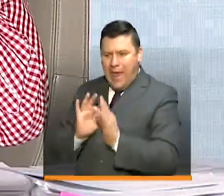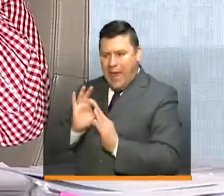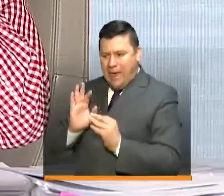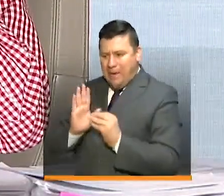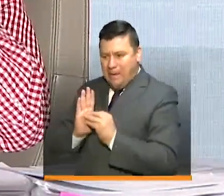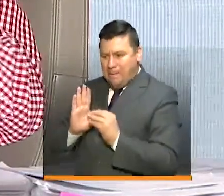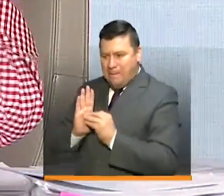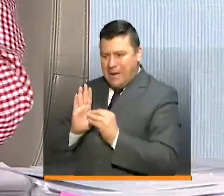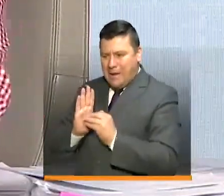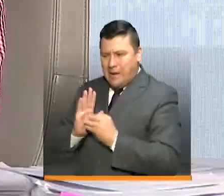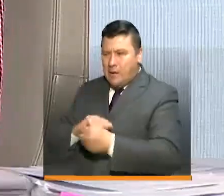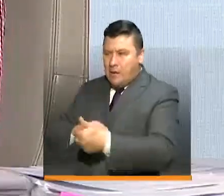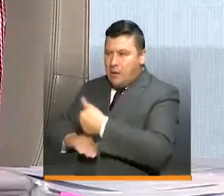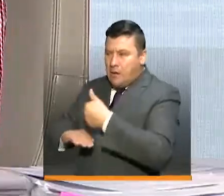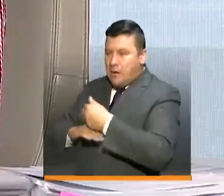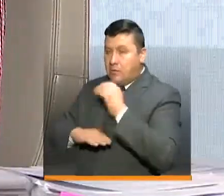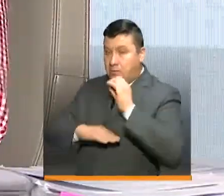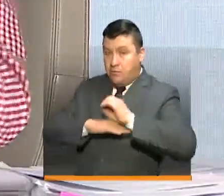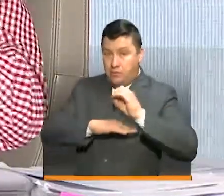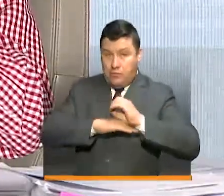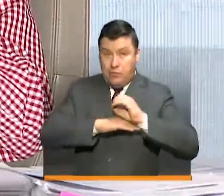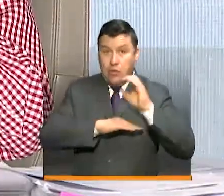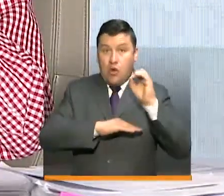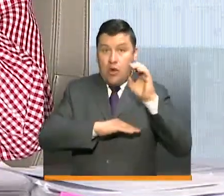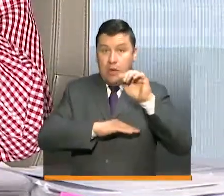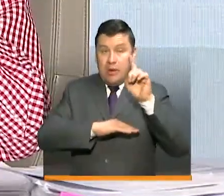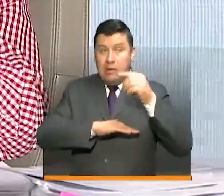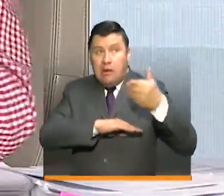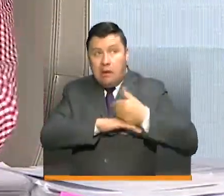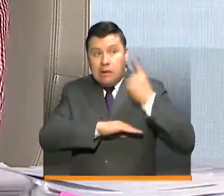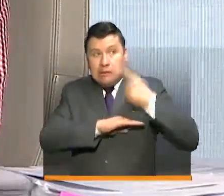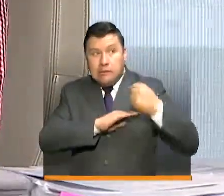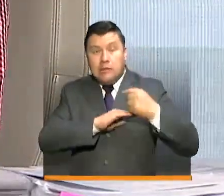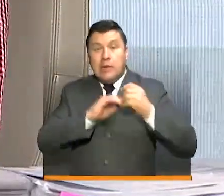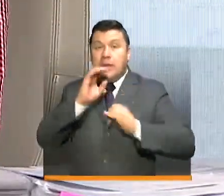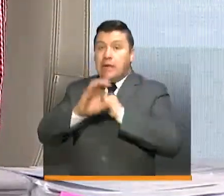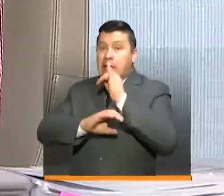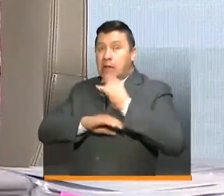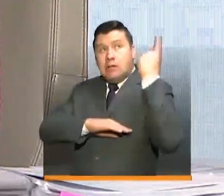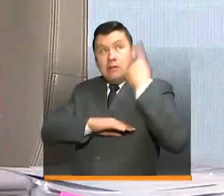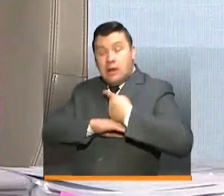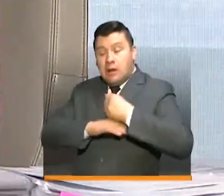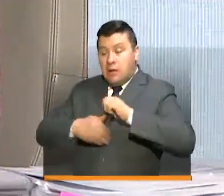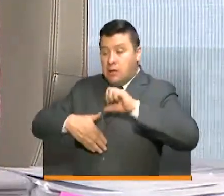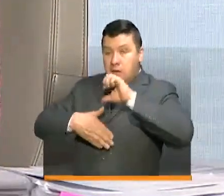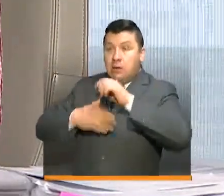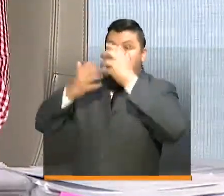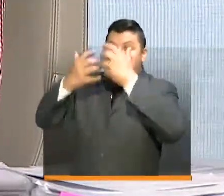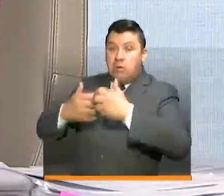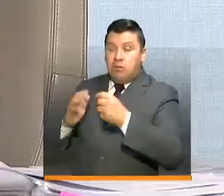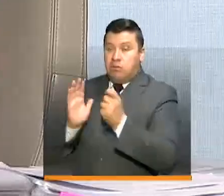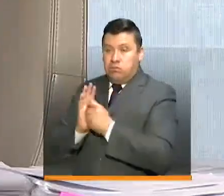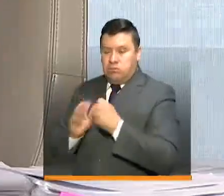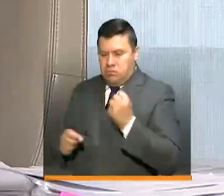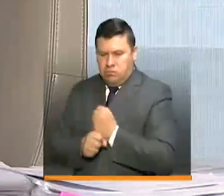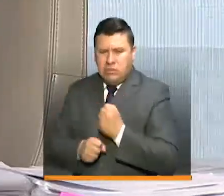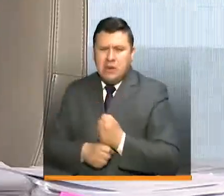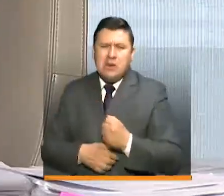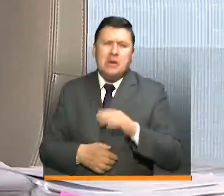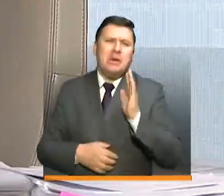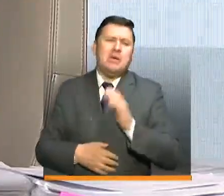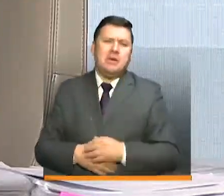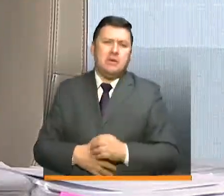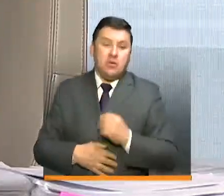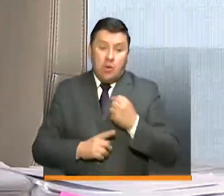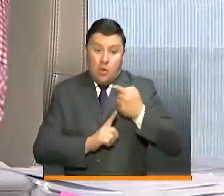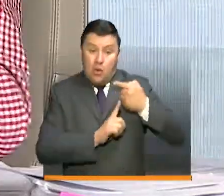siguiendo las recomendaciones de la OMS, siguiendo también recomendaciones internacionales. En el caso de la industria, un trabajo de hace más de